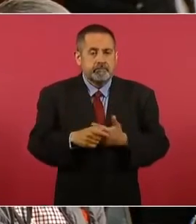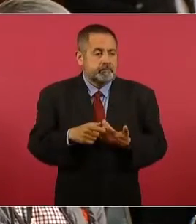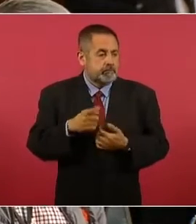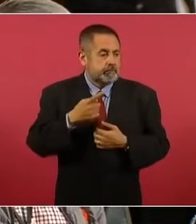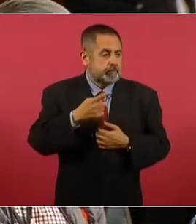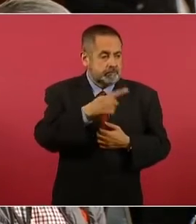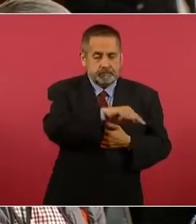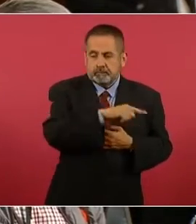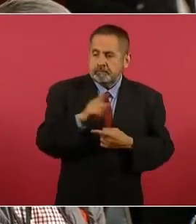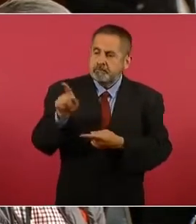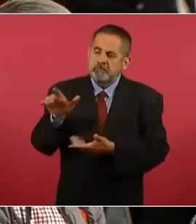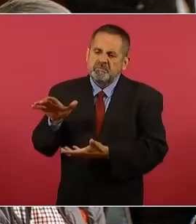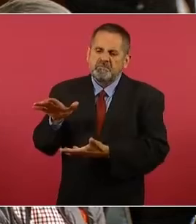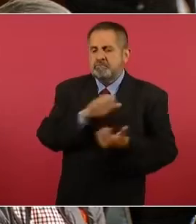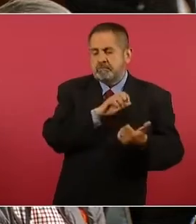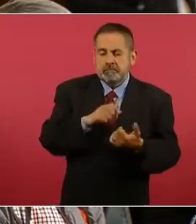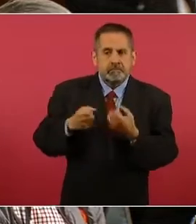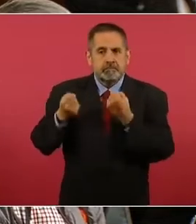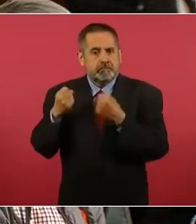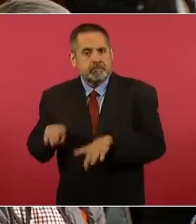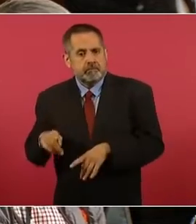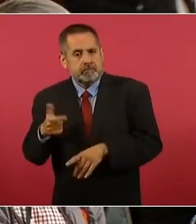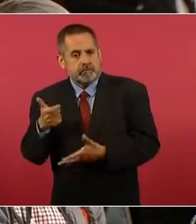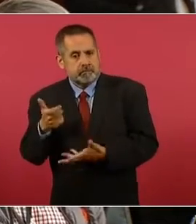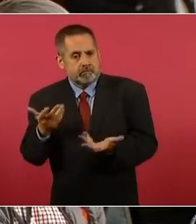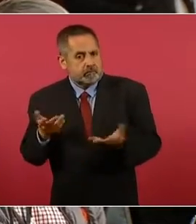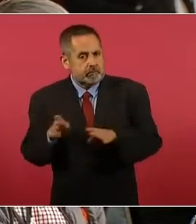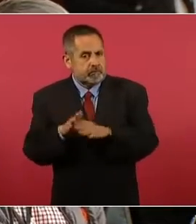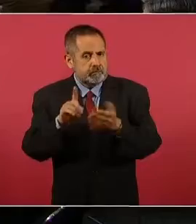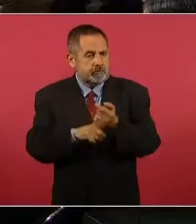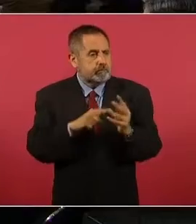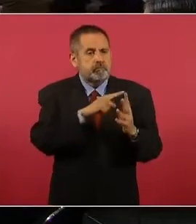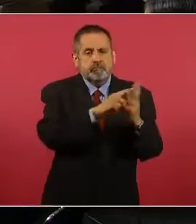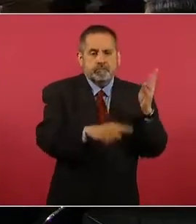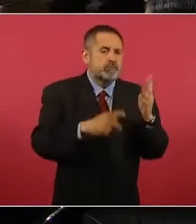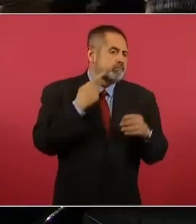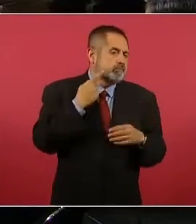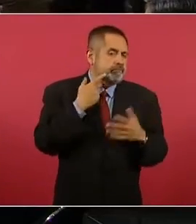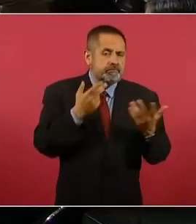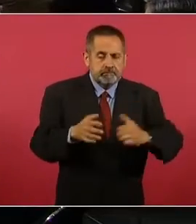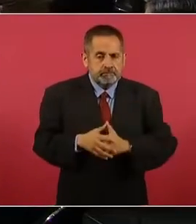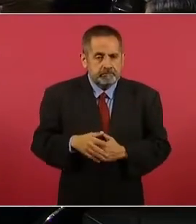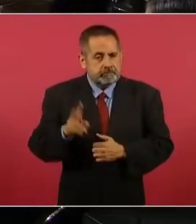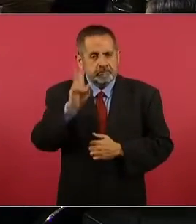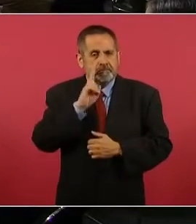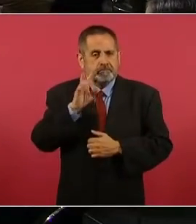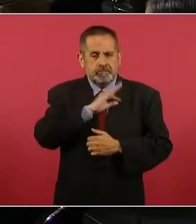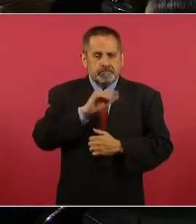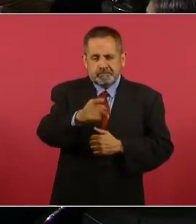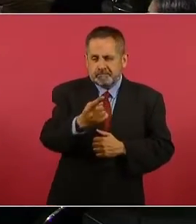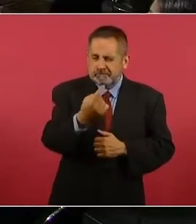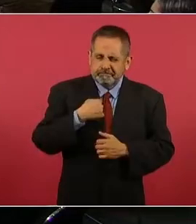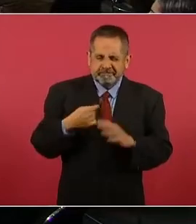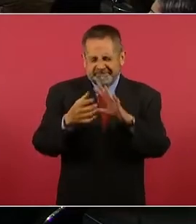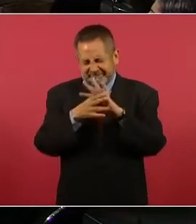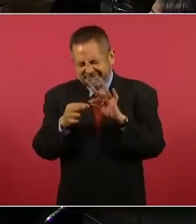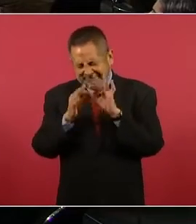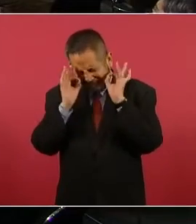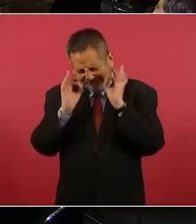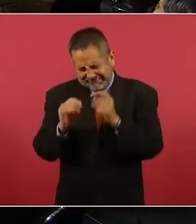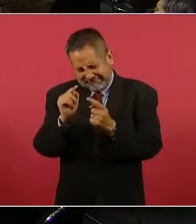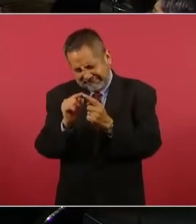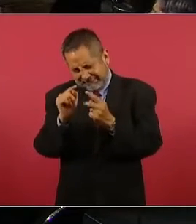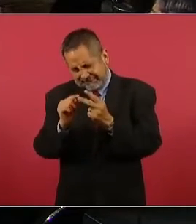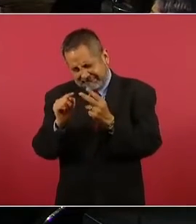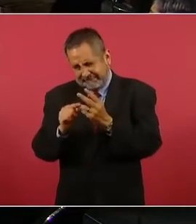interés público, de interés nacional por involucrar a estos políticos, si se pudieran tener detalles de esta